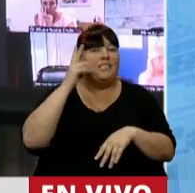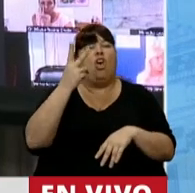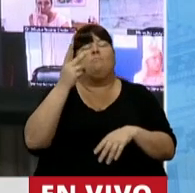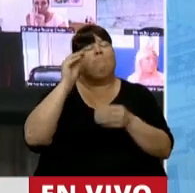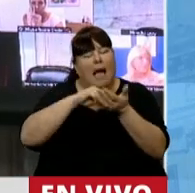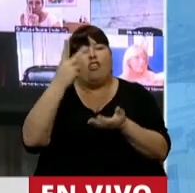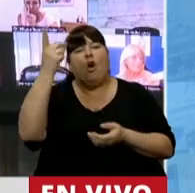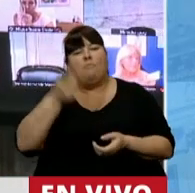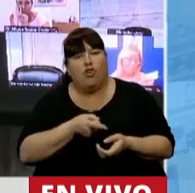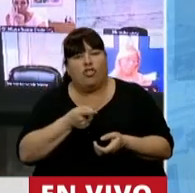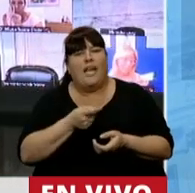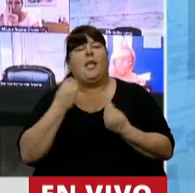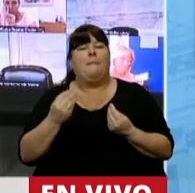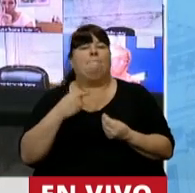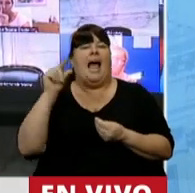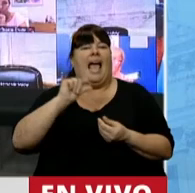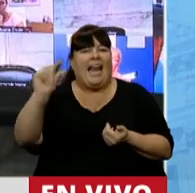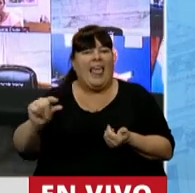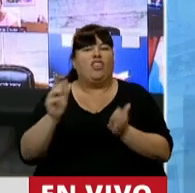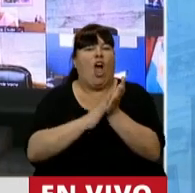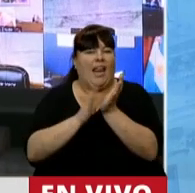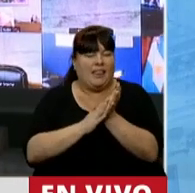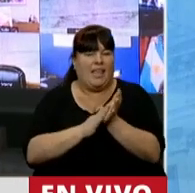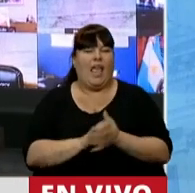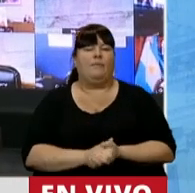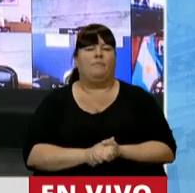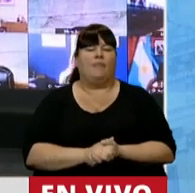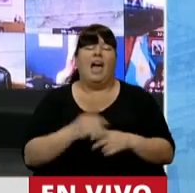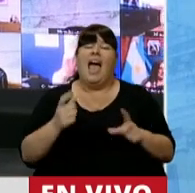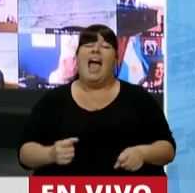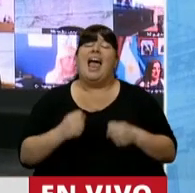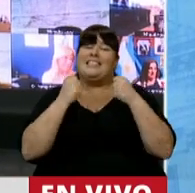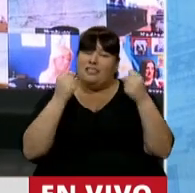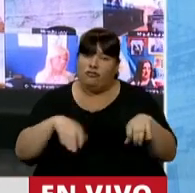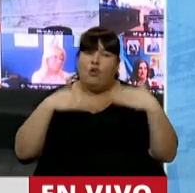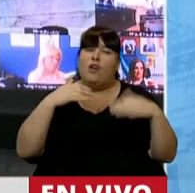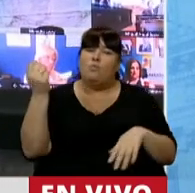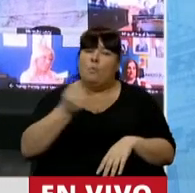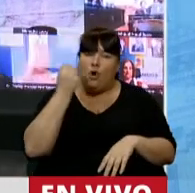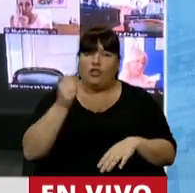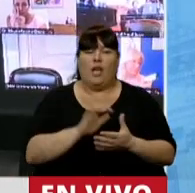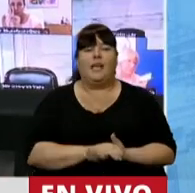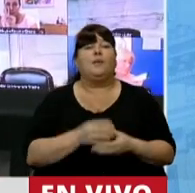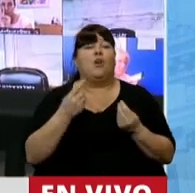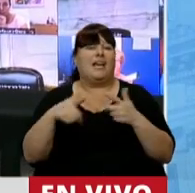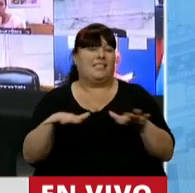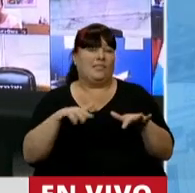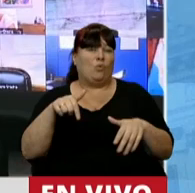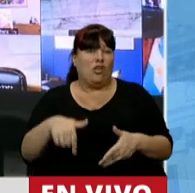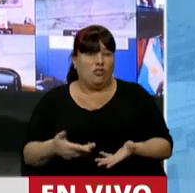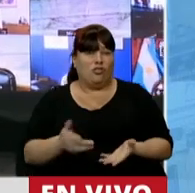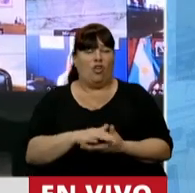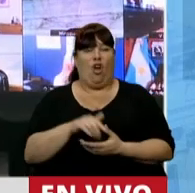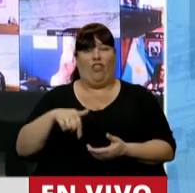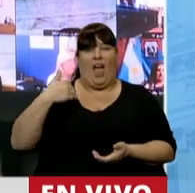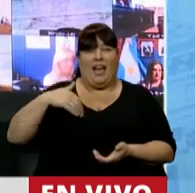2% en inyección de créditos y de garantías. Es un esfuerzo importantísimo, dadas las características y la